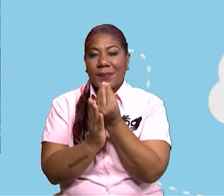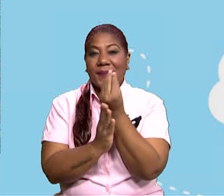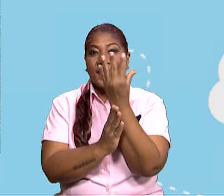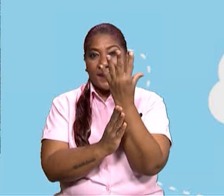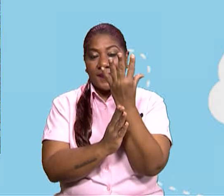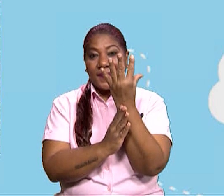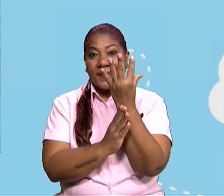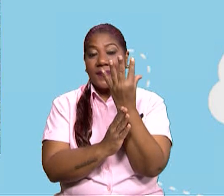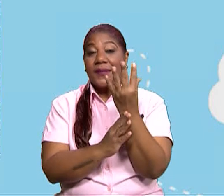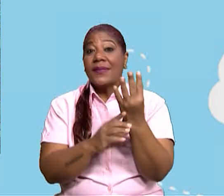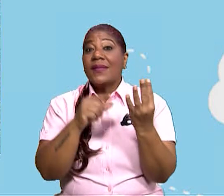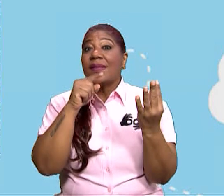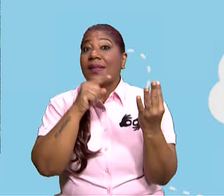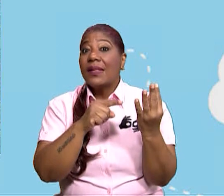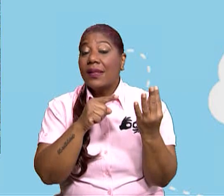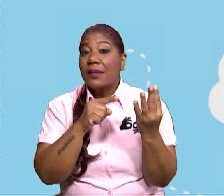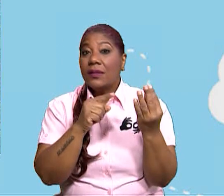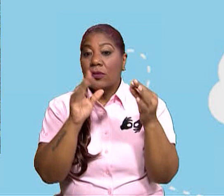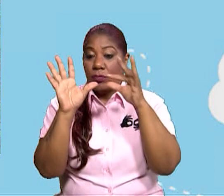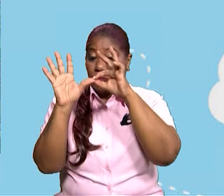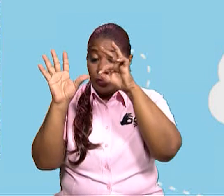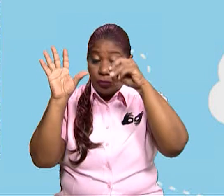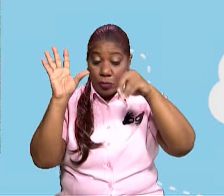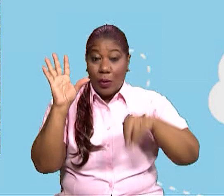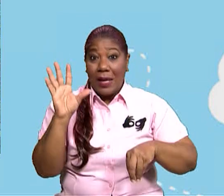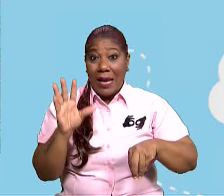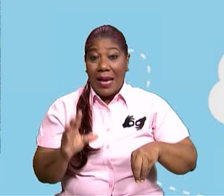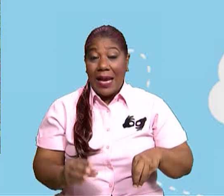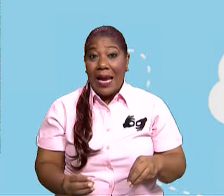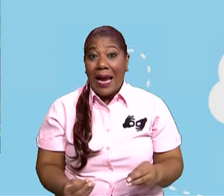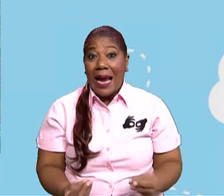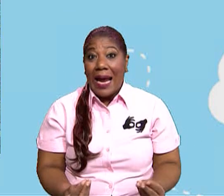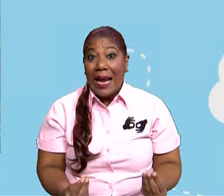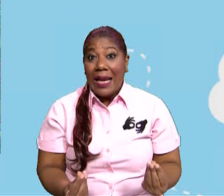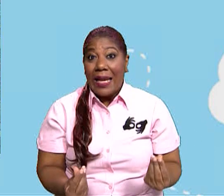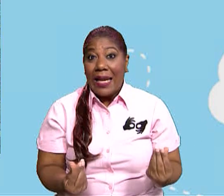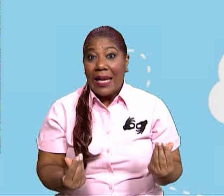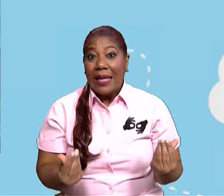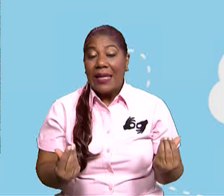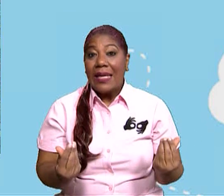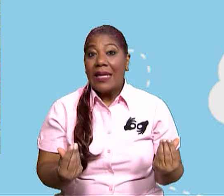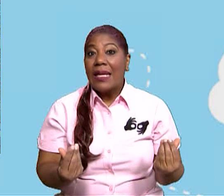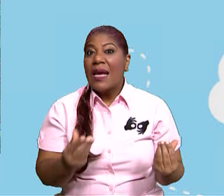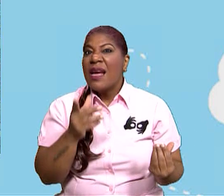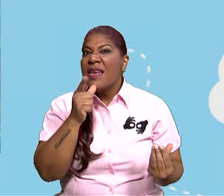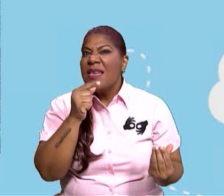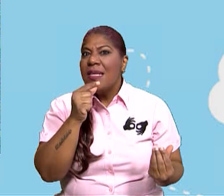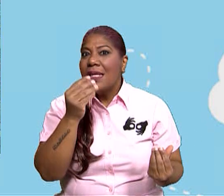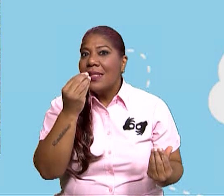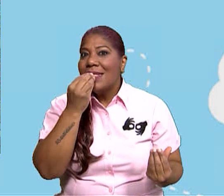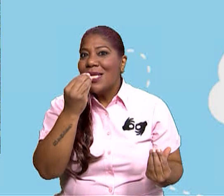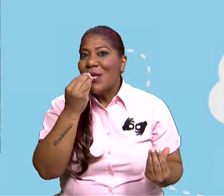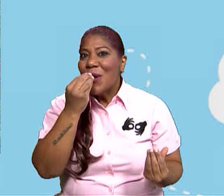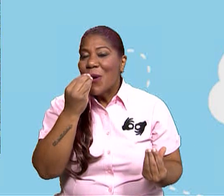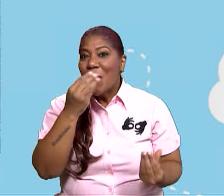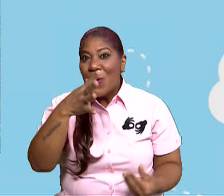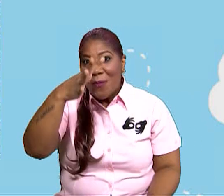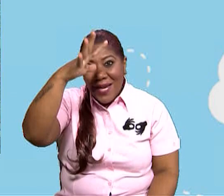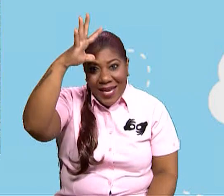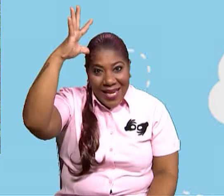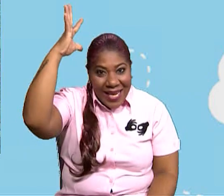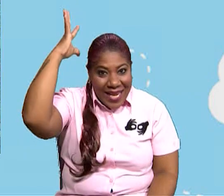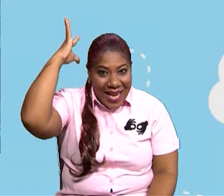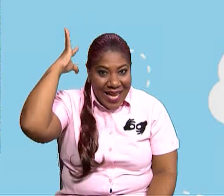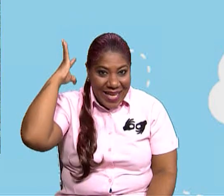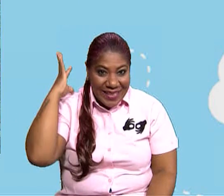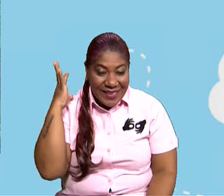sirven como alimento para la mayoría de los animales que habitan en el bosque, como los monos, iguanas, pájaros y